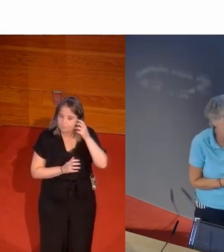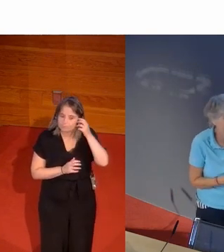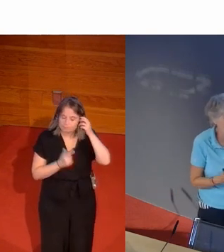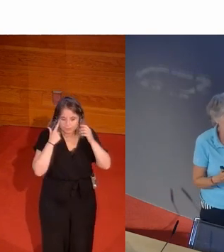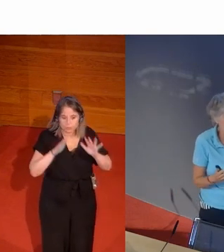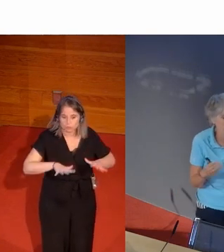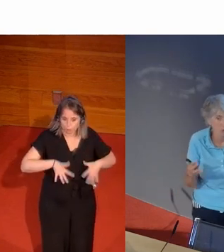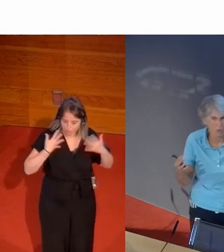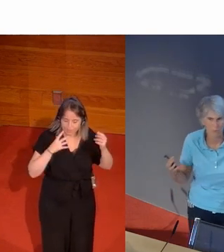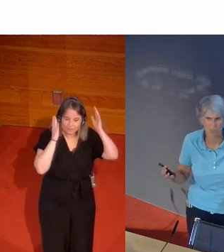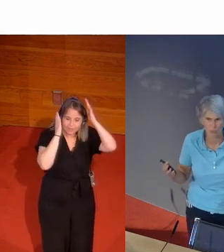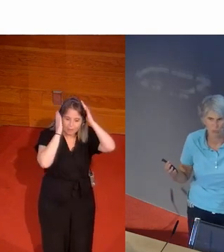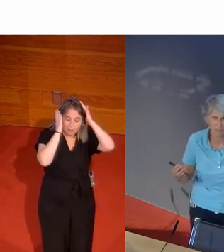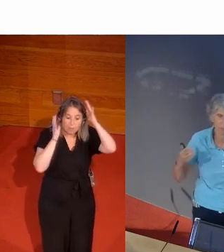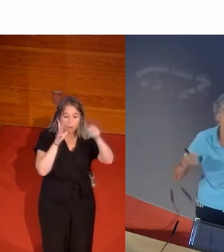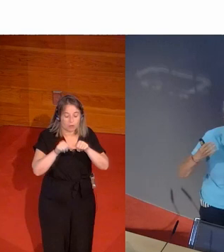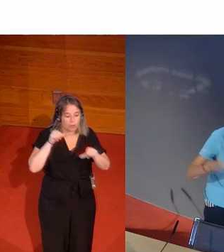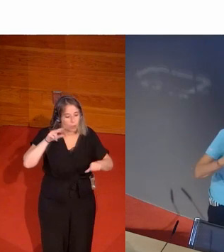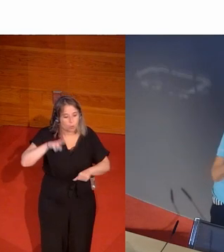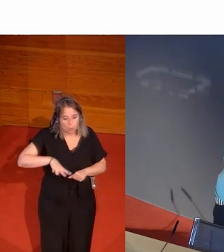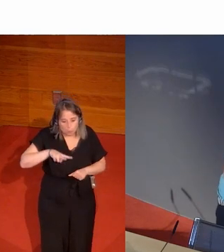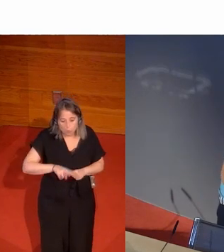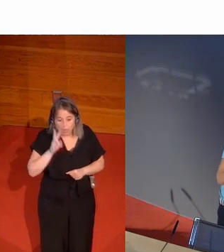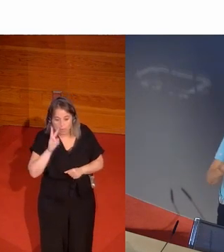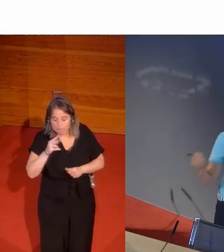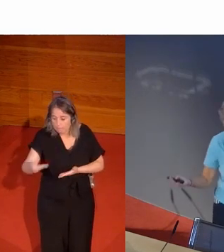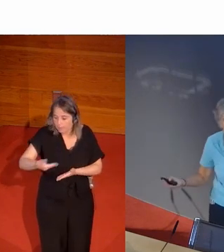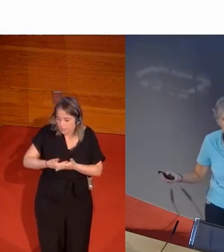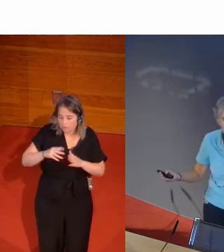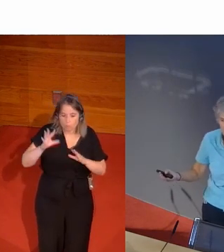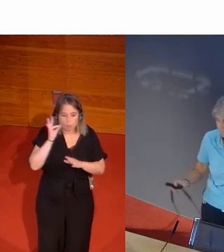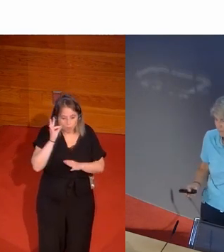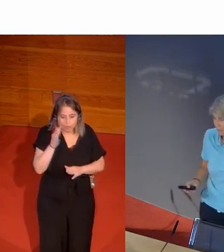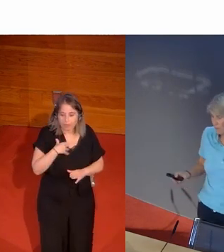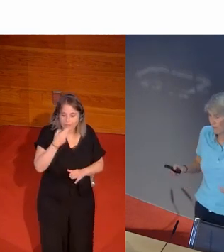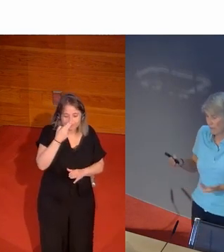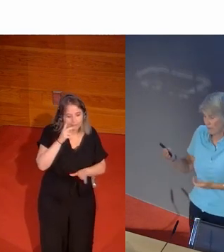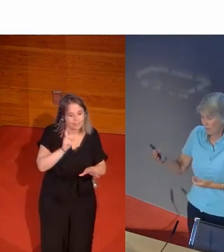sorprendente para ellos porque claro no lo habían visto nunca y de repente se encuentran con competiciones femeninas que les interesa.